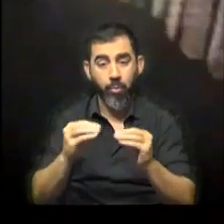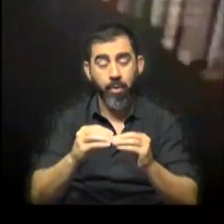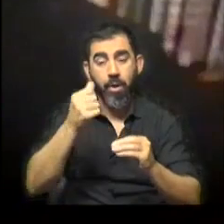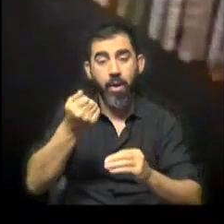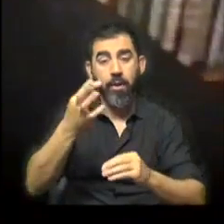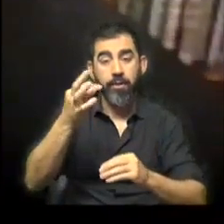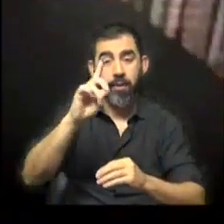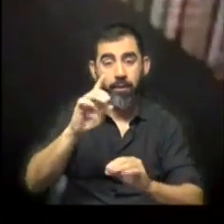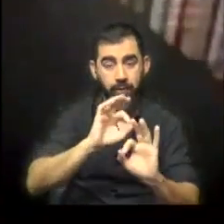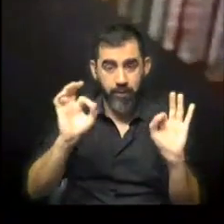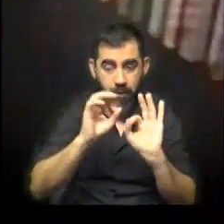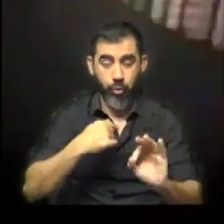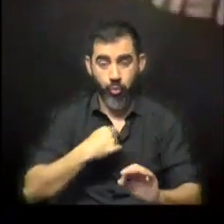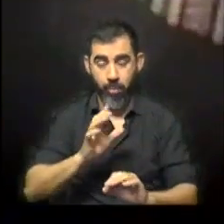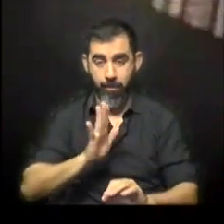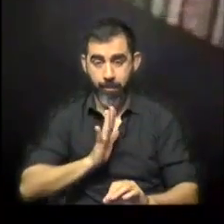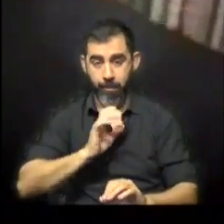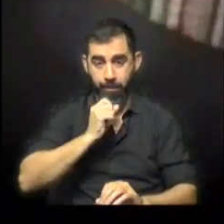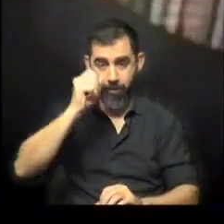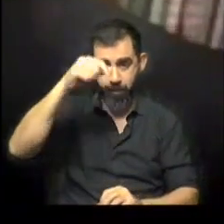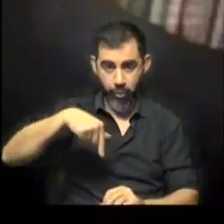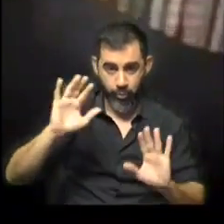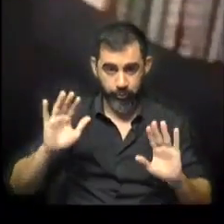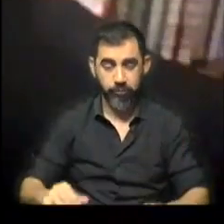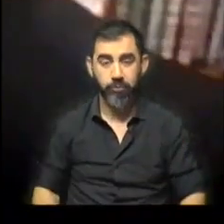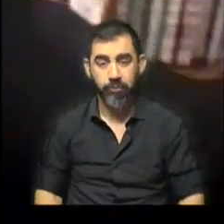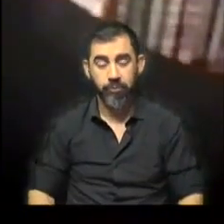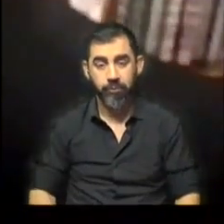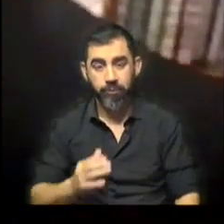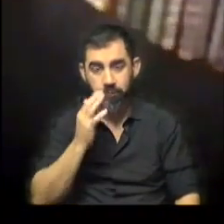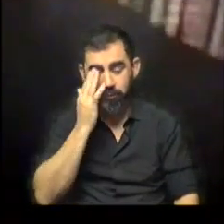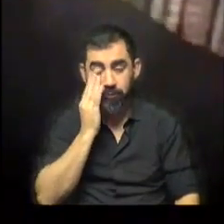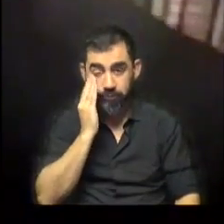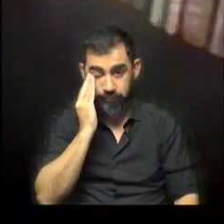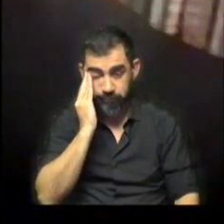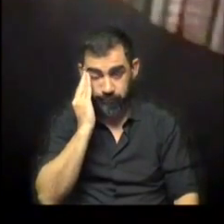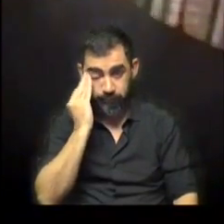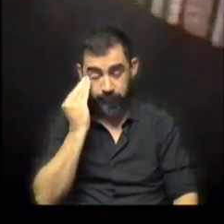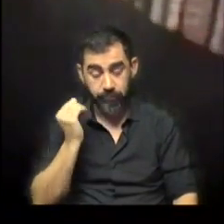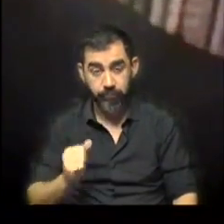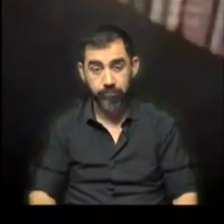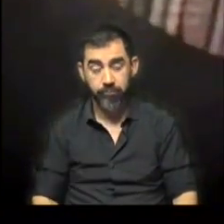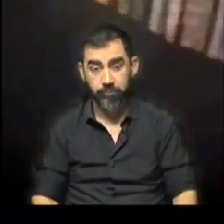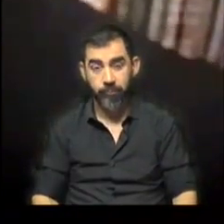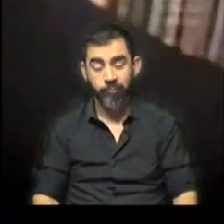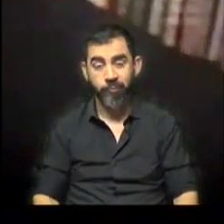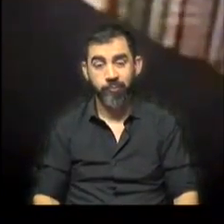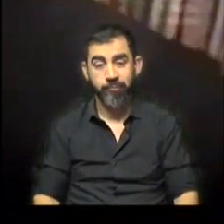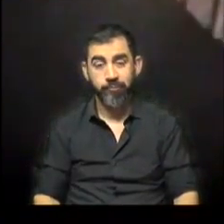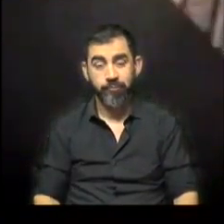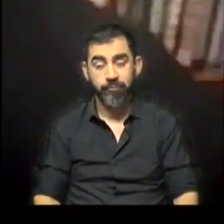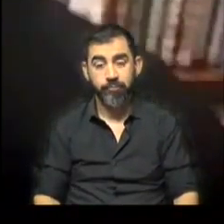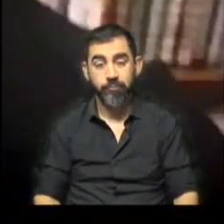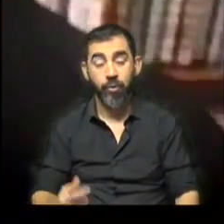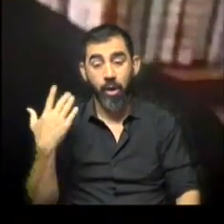ni a la mesa. Así que primero esa puntualización porque tenemos una resolución de dirección en relación a esto. Nosotros fuimos como